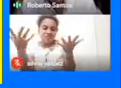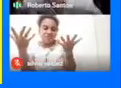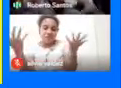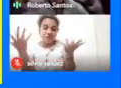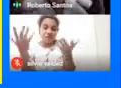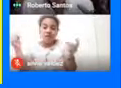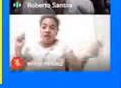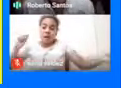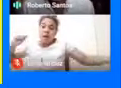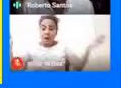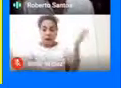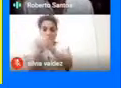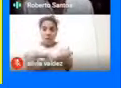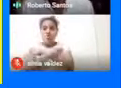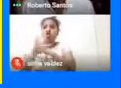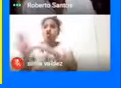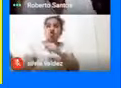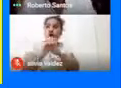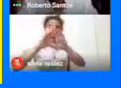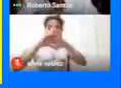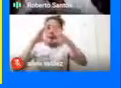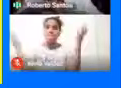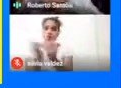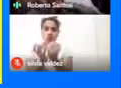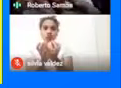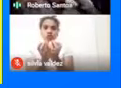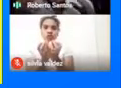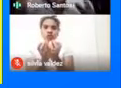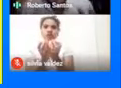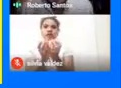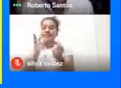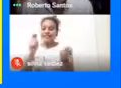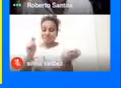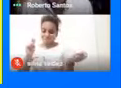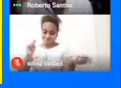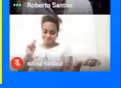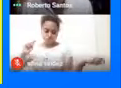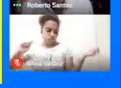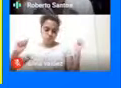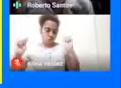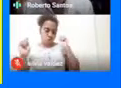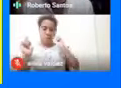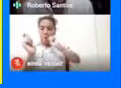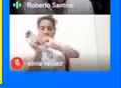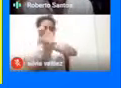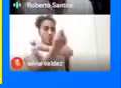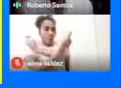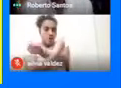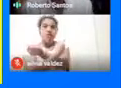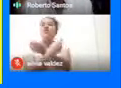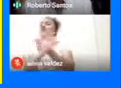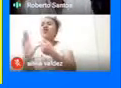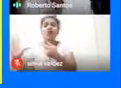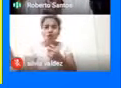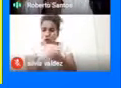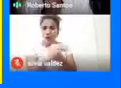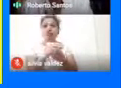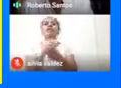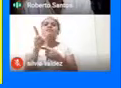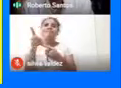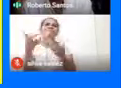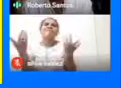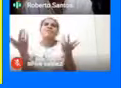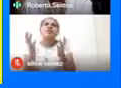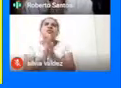Trascendental En todo el planeta Transformó Transformó Transformó Todo Y prácticamente